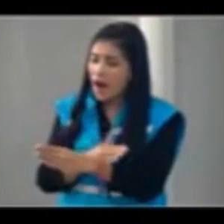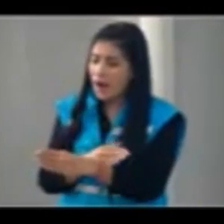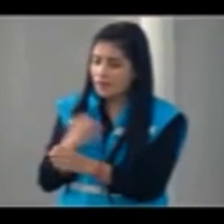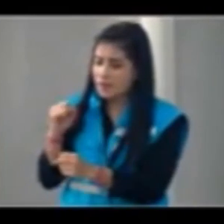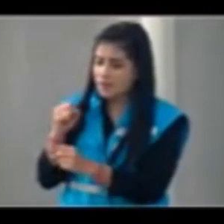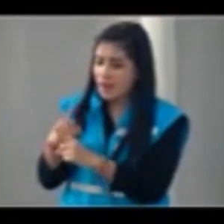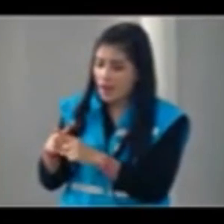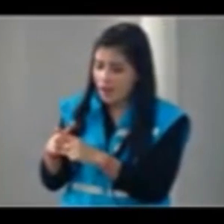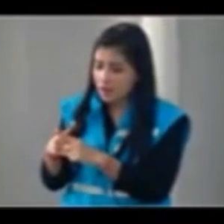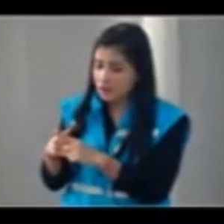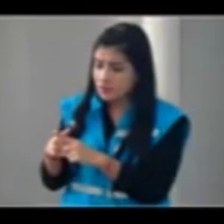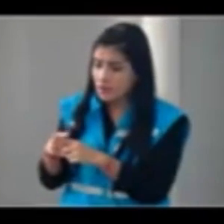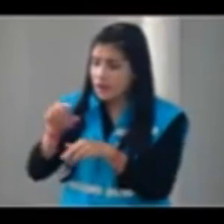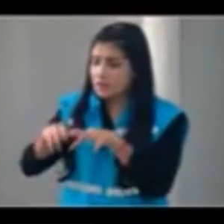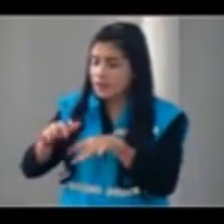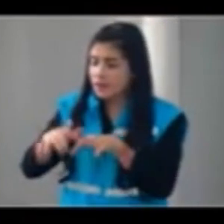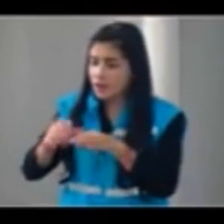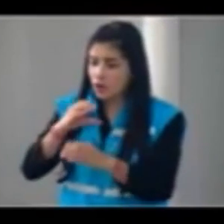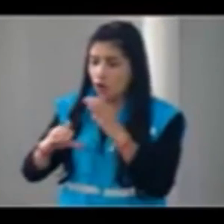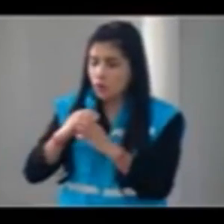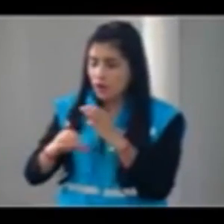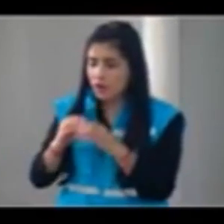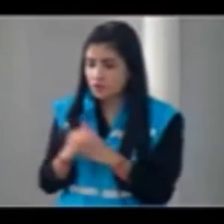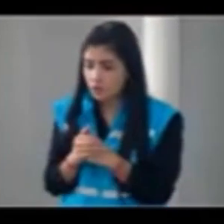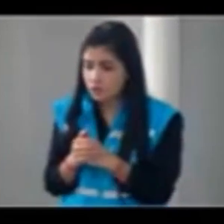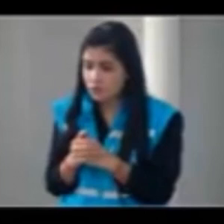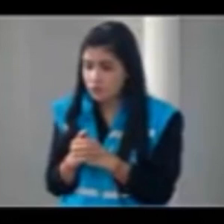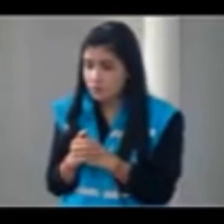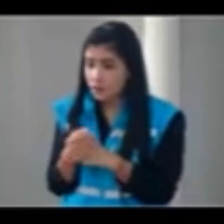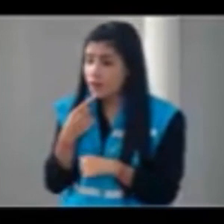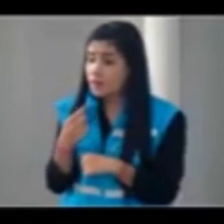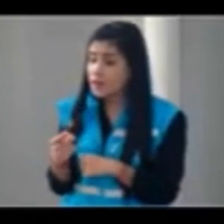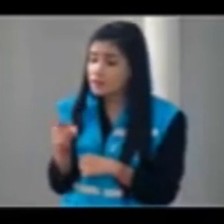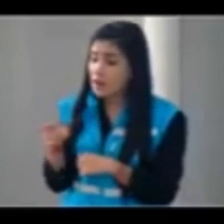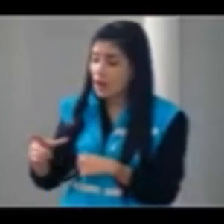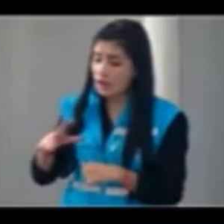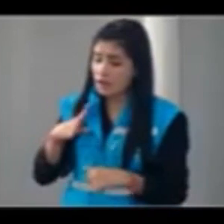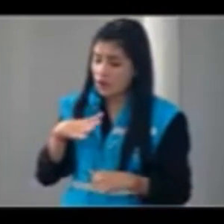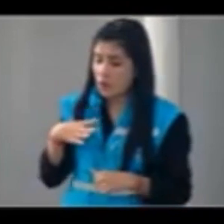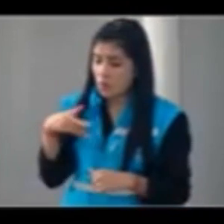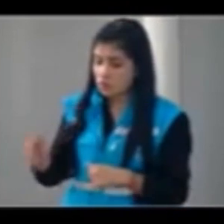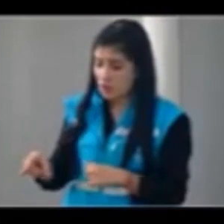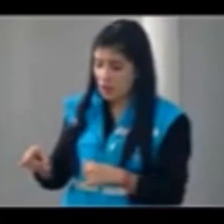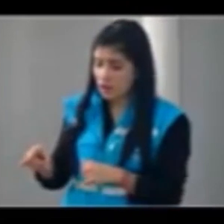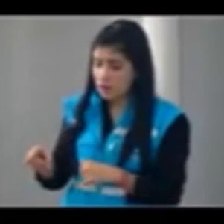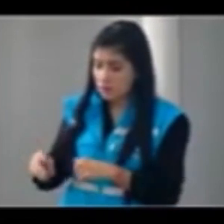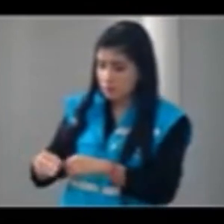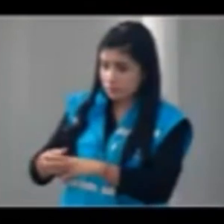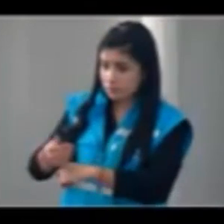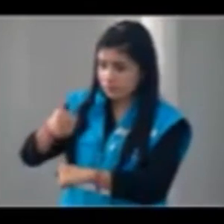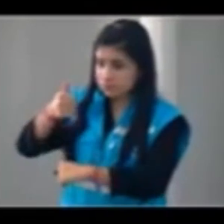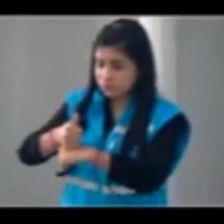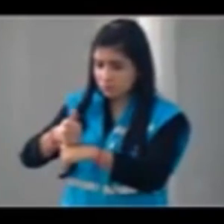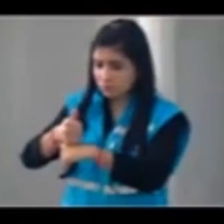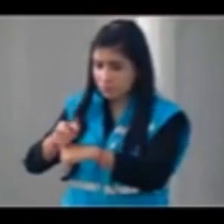quien hoy es el actual secretario de comunicaciones. Varios periodistas dicen sentirse incomodados, dicen sentirse intimidados, yo he conversado con